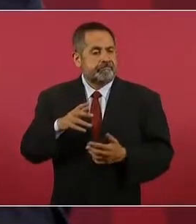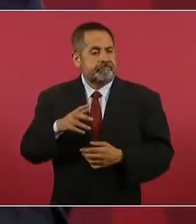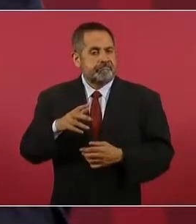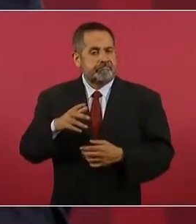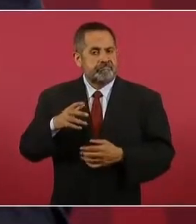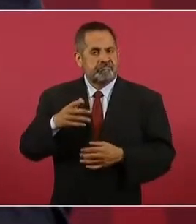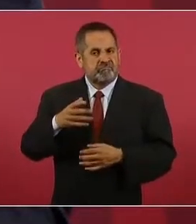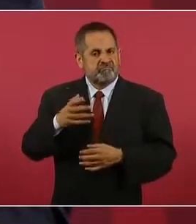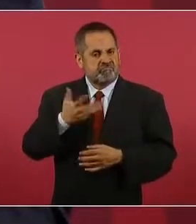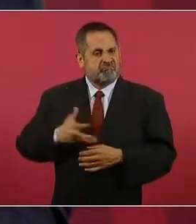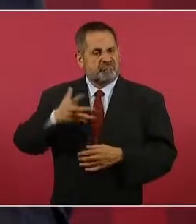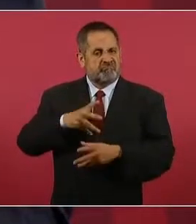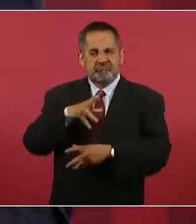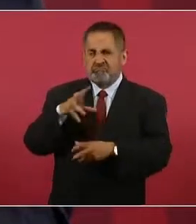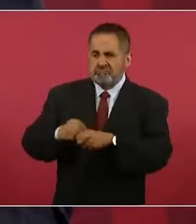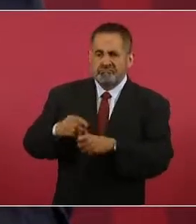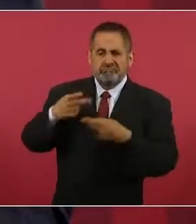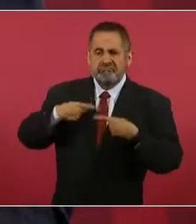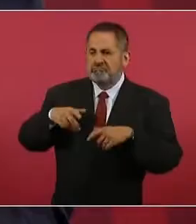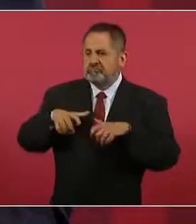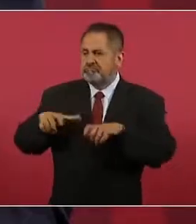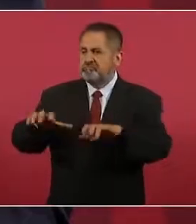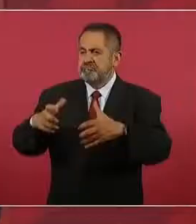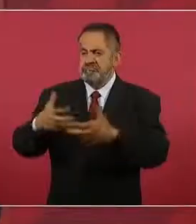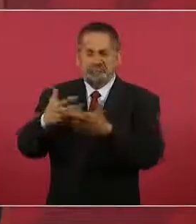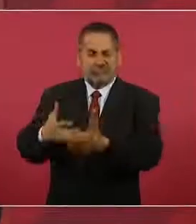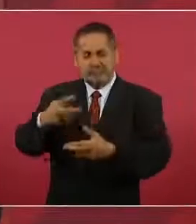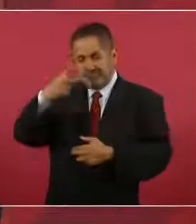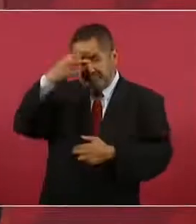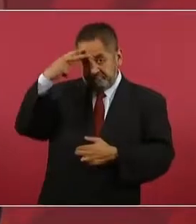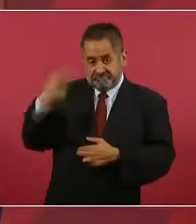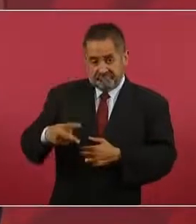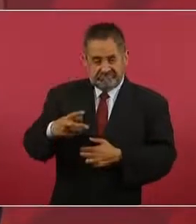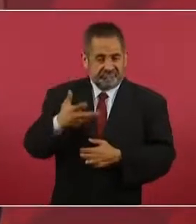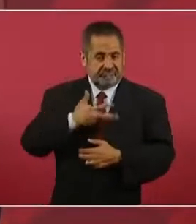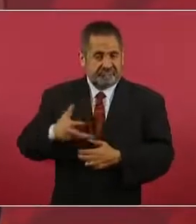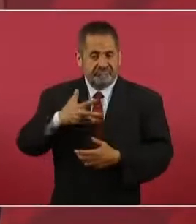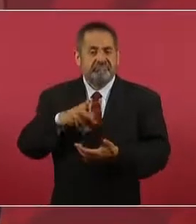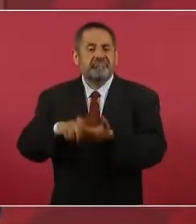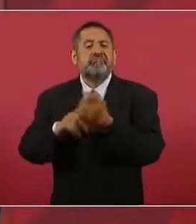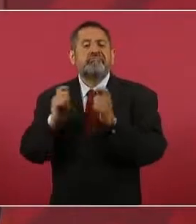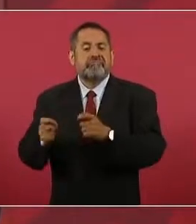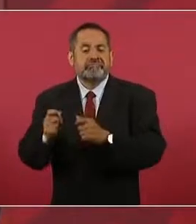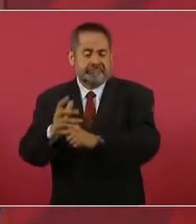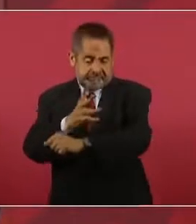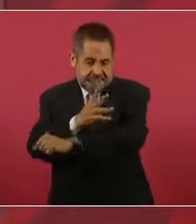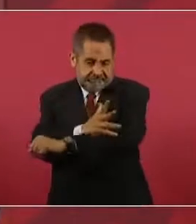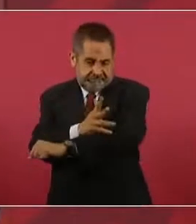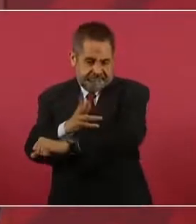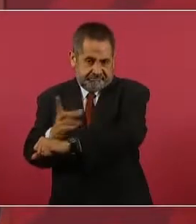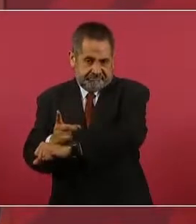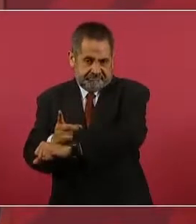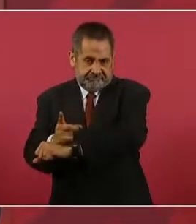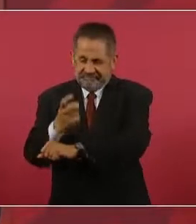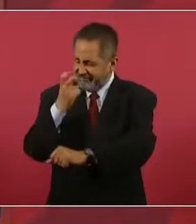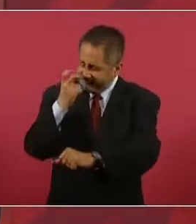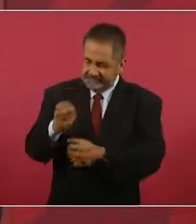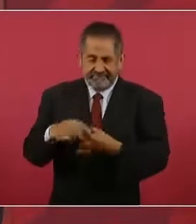o la mayor riqueza de México es la honestidad de nuestro pueblo,